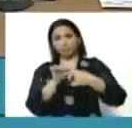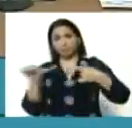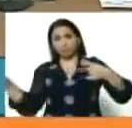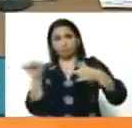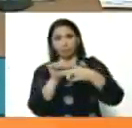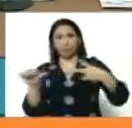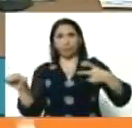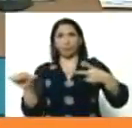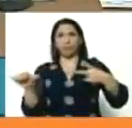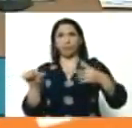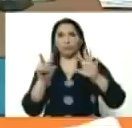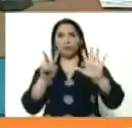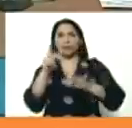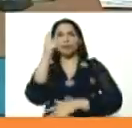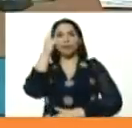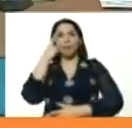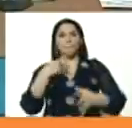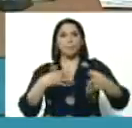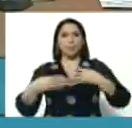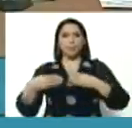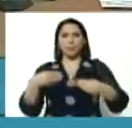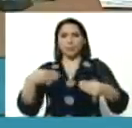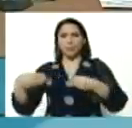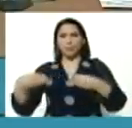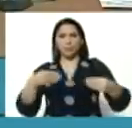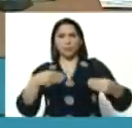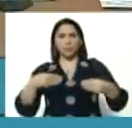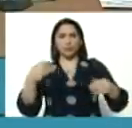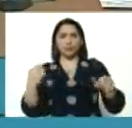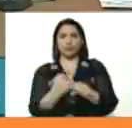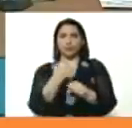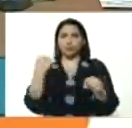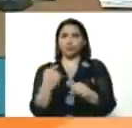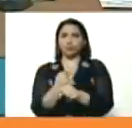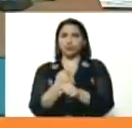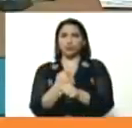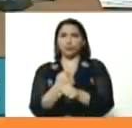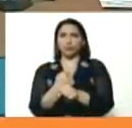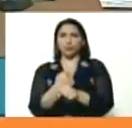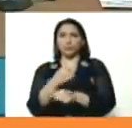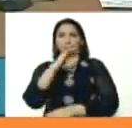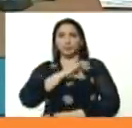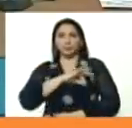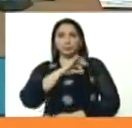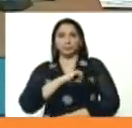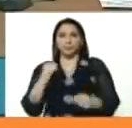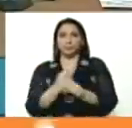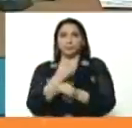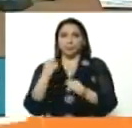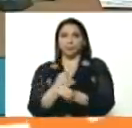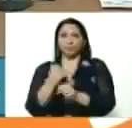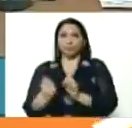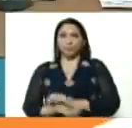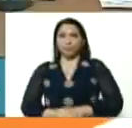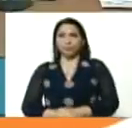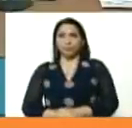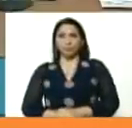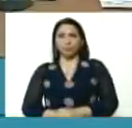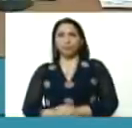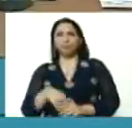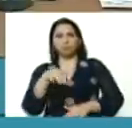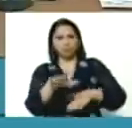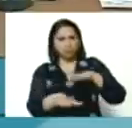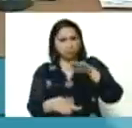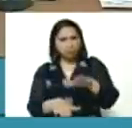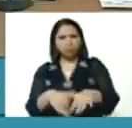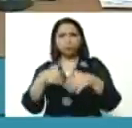de los 7 días de flexibilización laboral, sociolaboral, que está marchando muy bien,